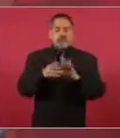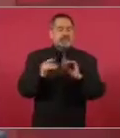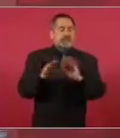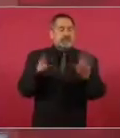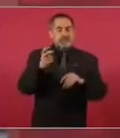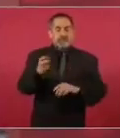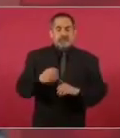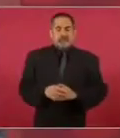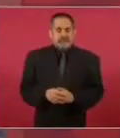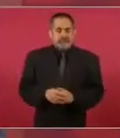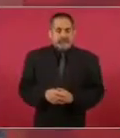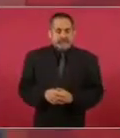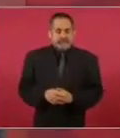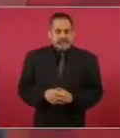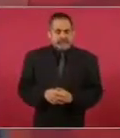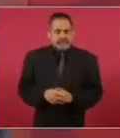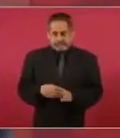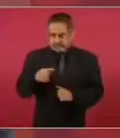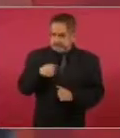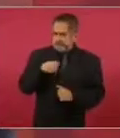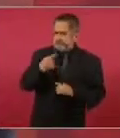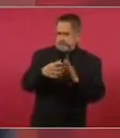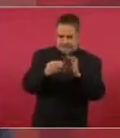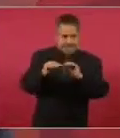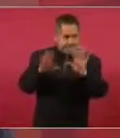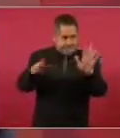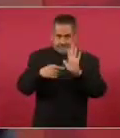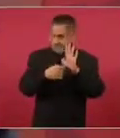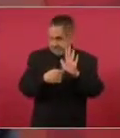Pero ya como andamos aclarando cosas,